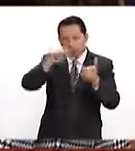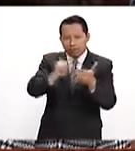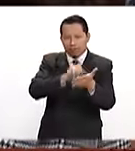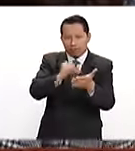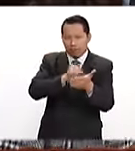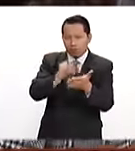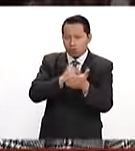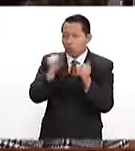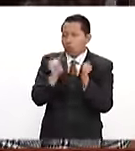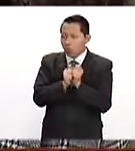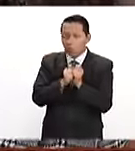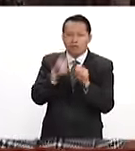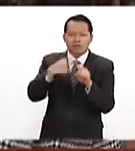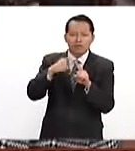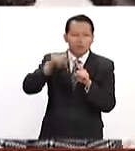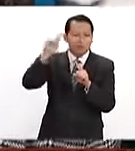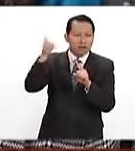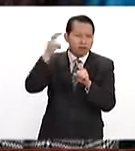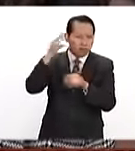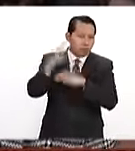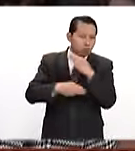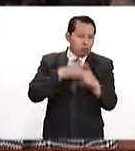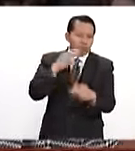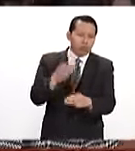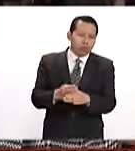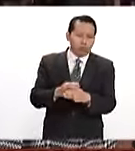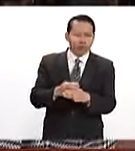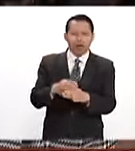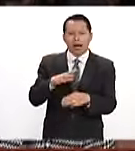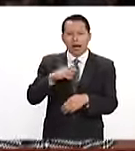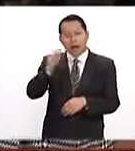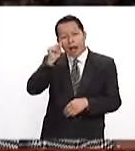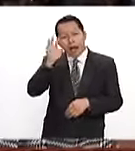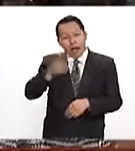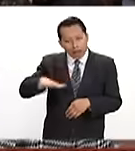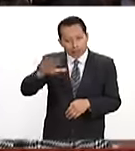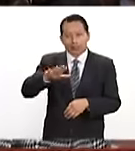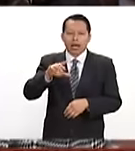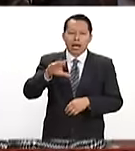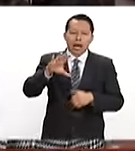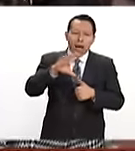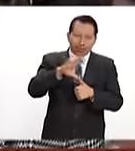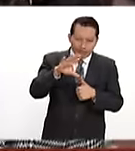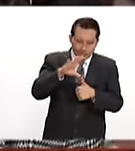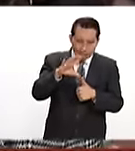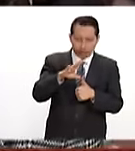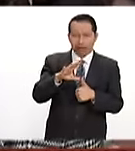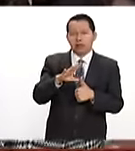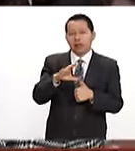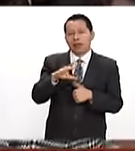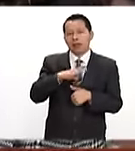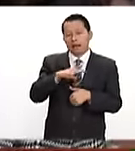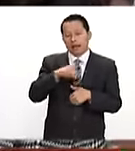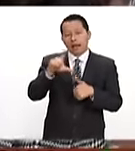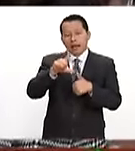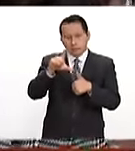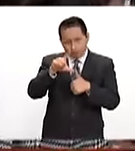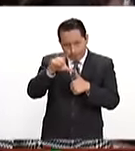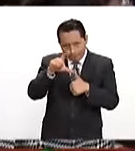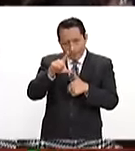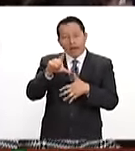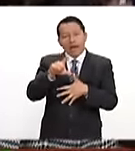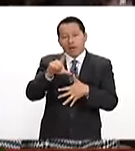con muchísimas universidades alrededor del mundo, en Asia, en América del Norte, todo lo que es Latinoamérica,